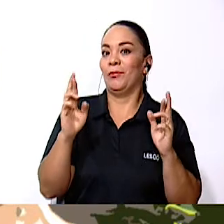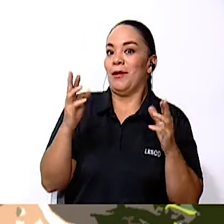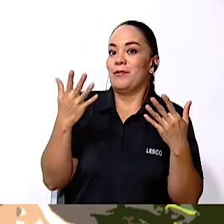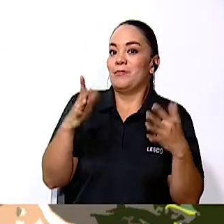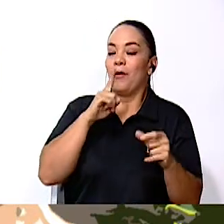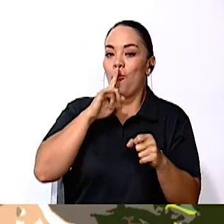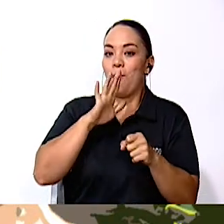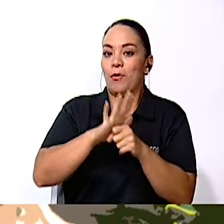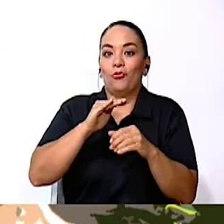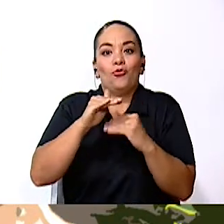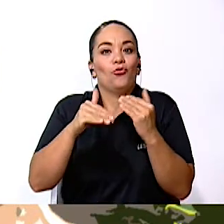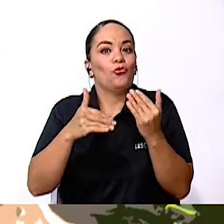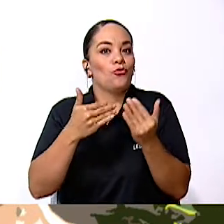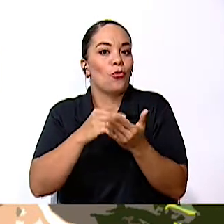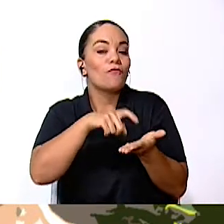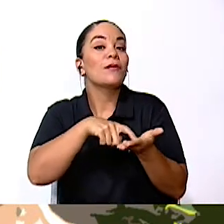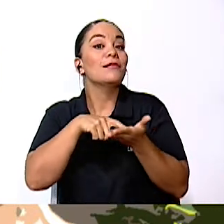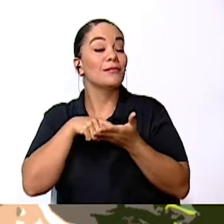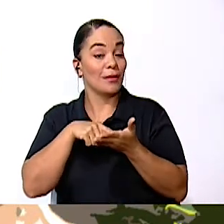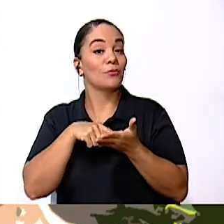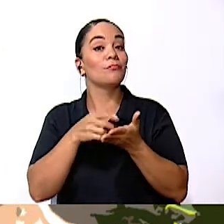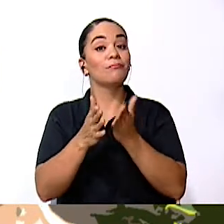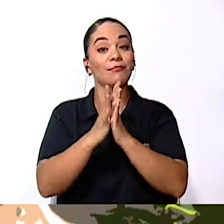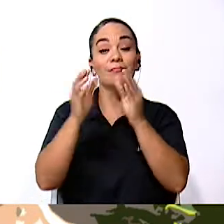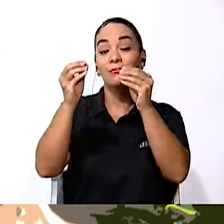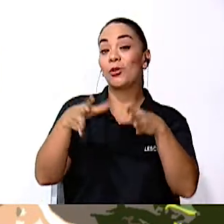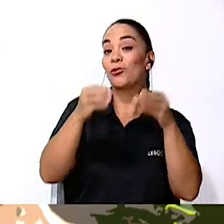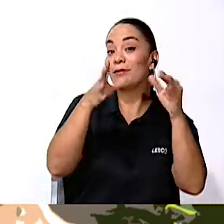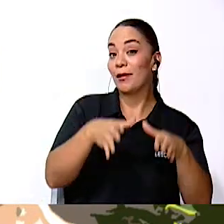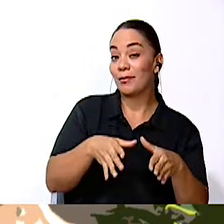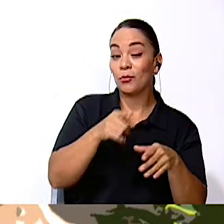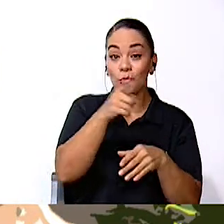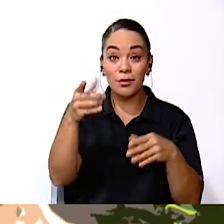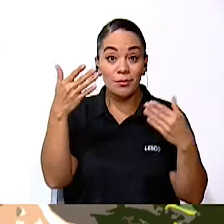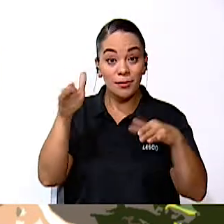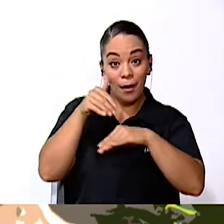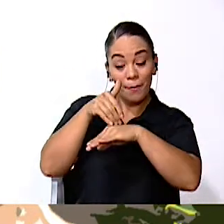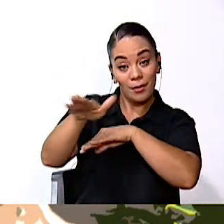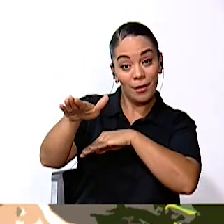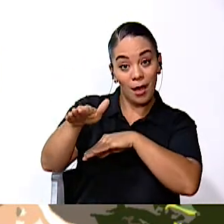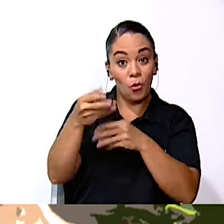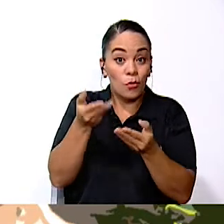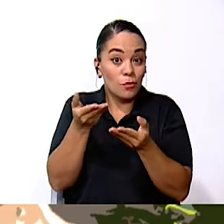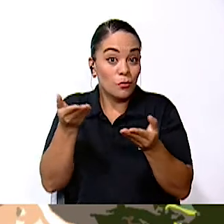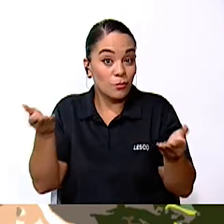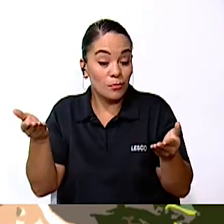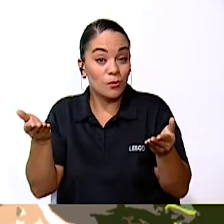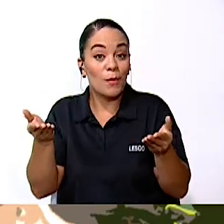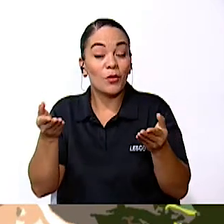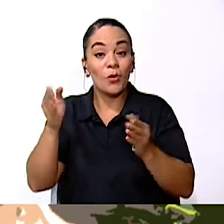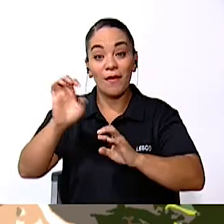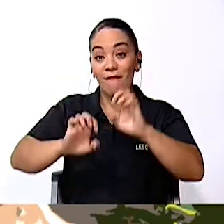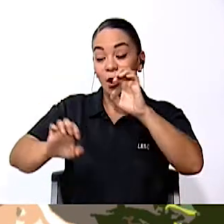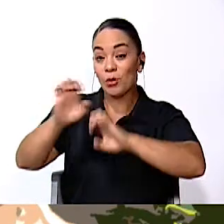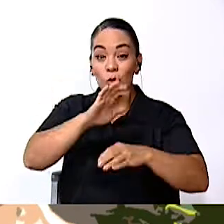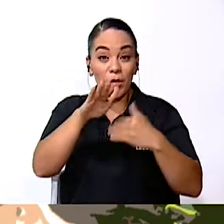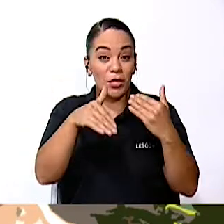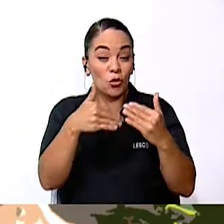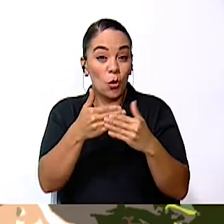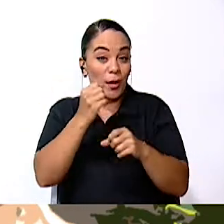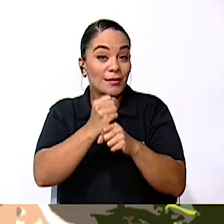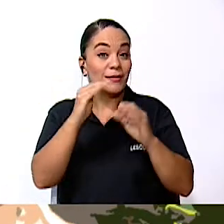requisitos que les pidieron sus docentes. Ya mandaron todo, mandaron el instrumento de evaluación, ya cumplieron con todo porque ustedes están ya